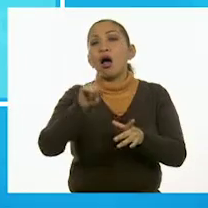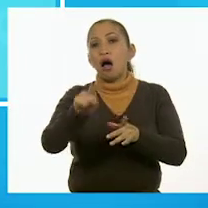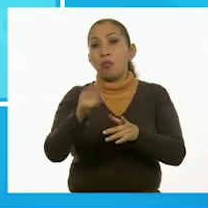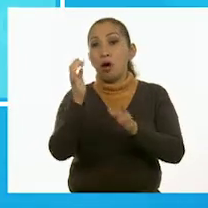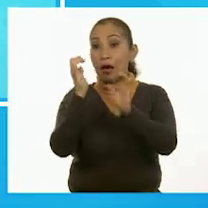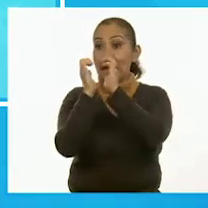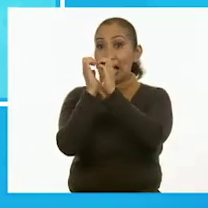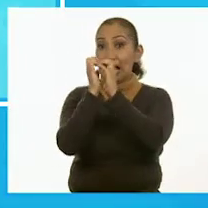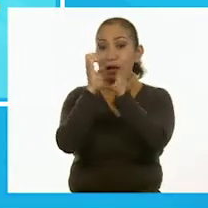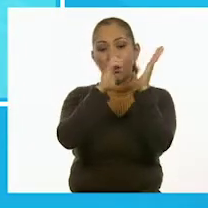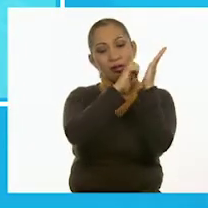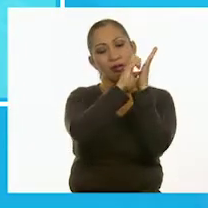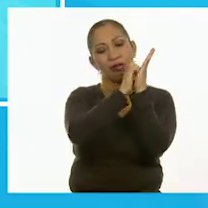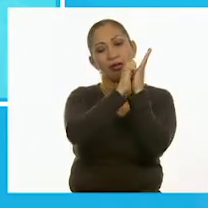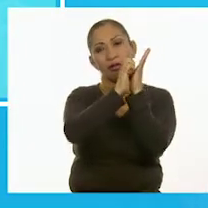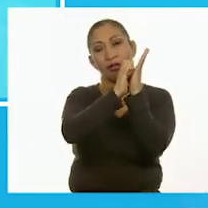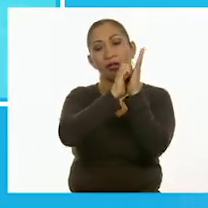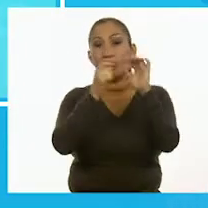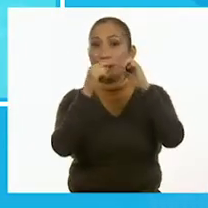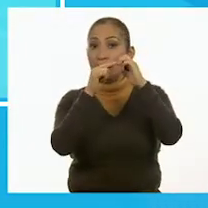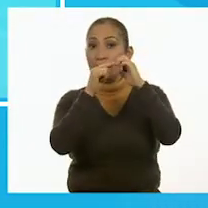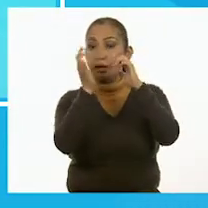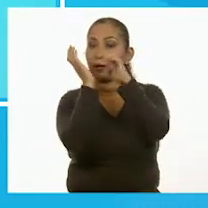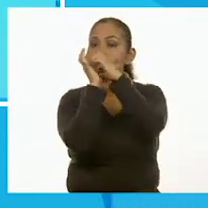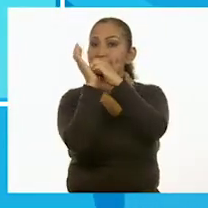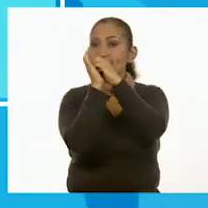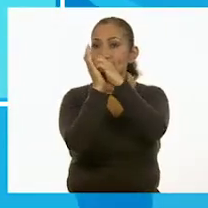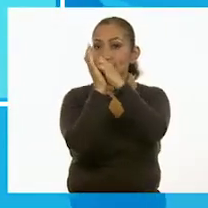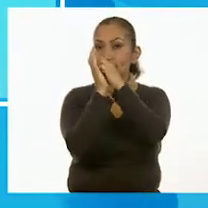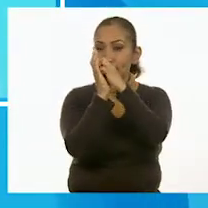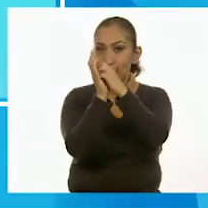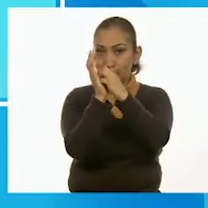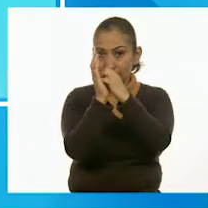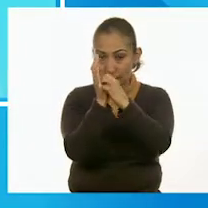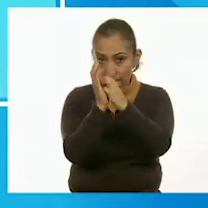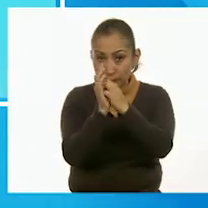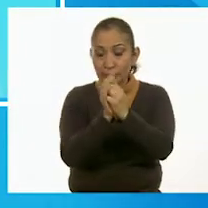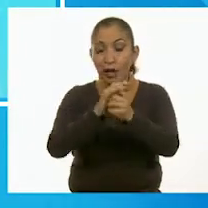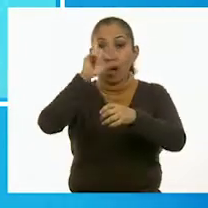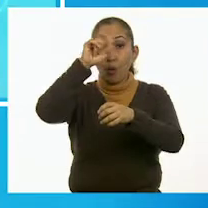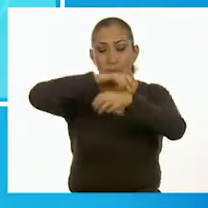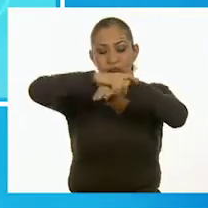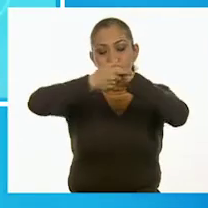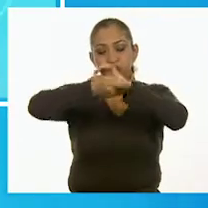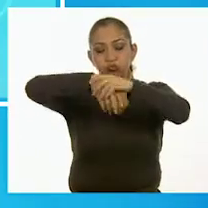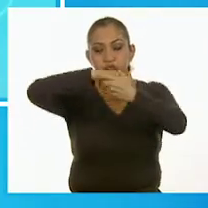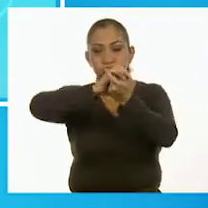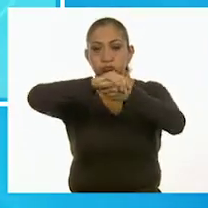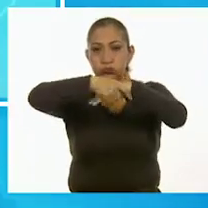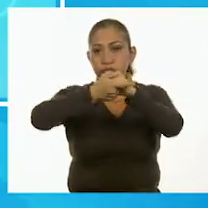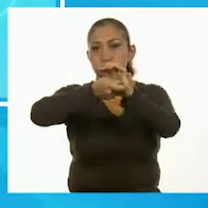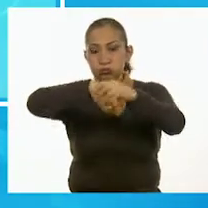como que rasguñas la palma de tus manos para lavar tus uñas. Enjuaga tus manos con agua.